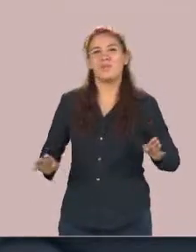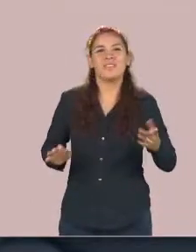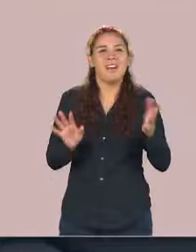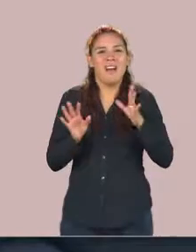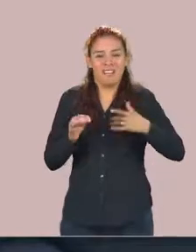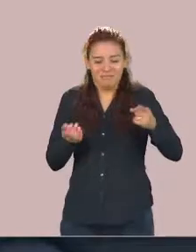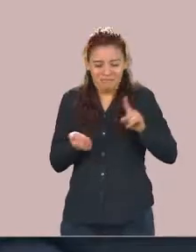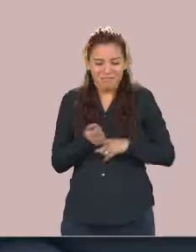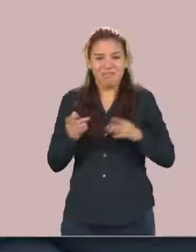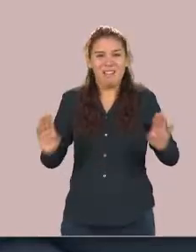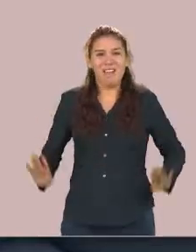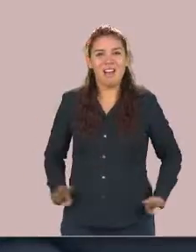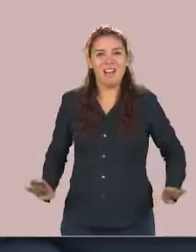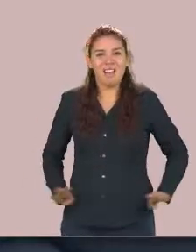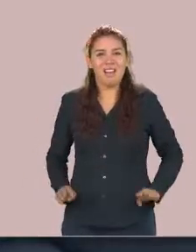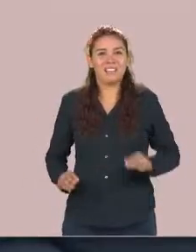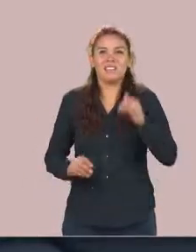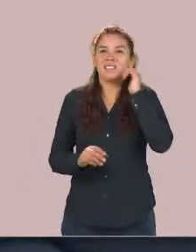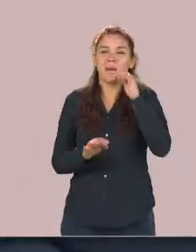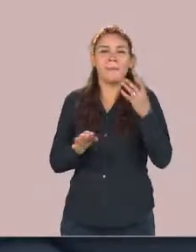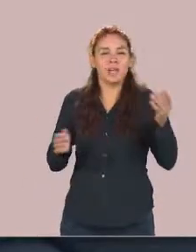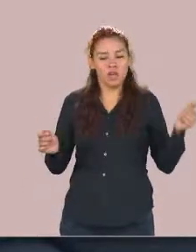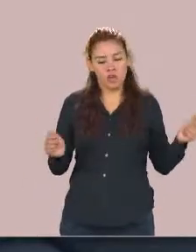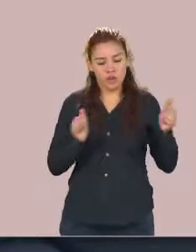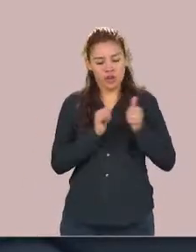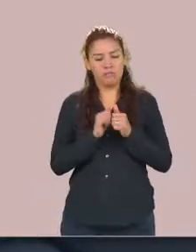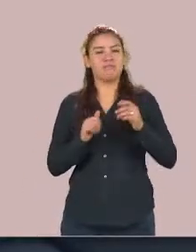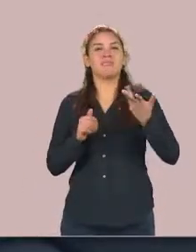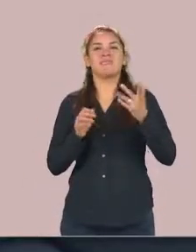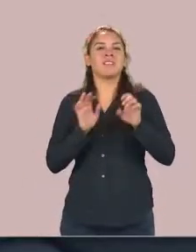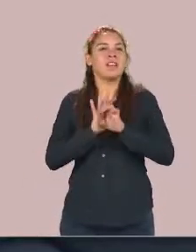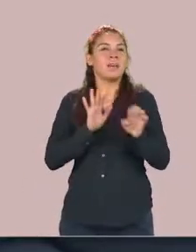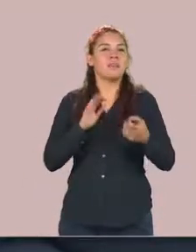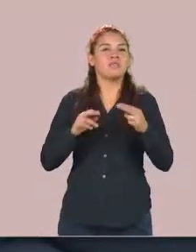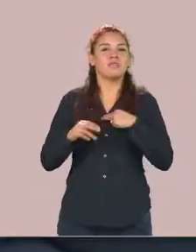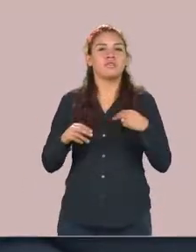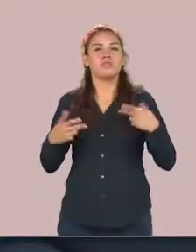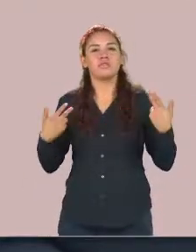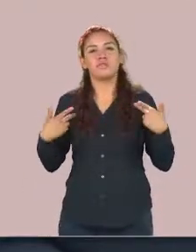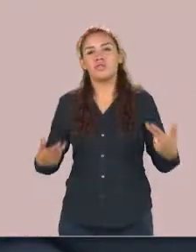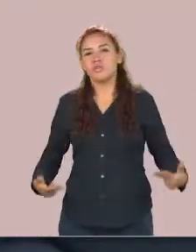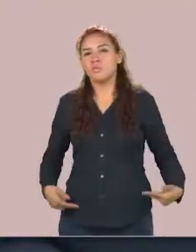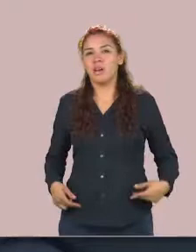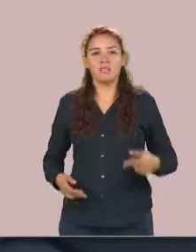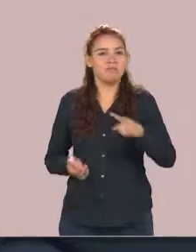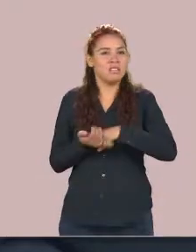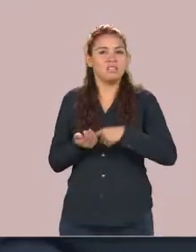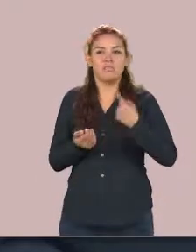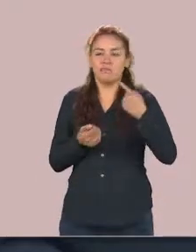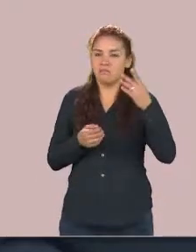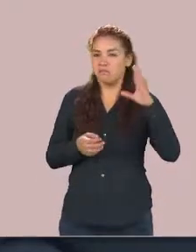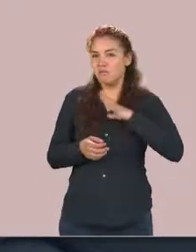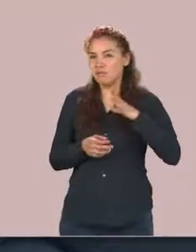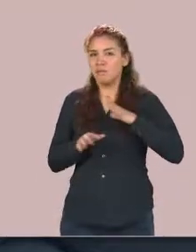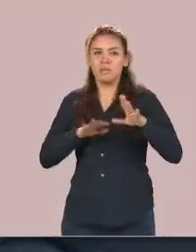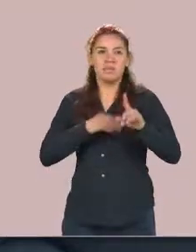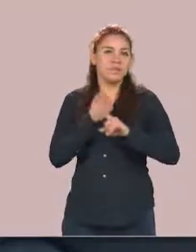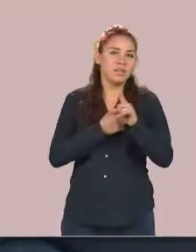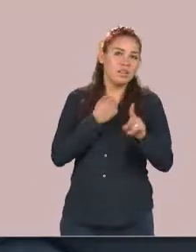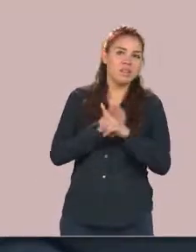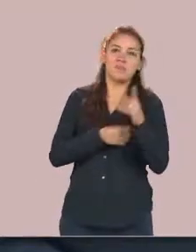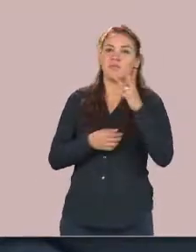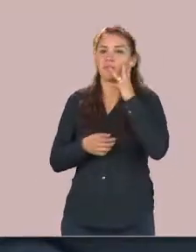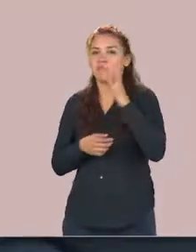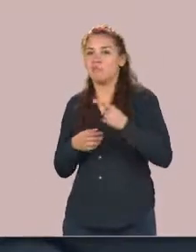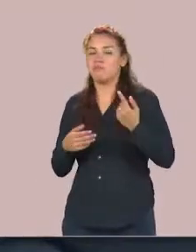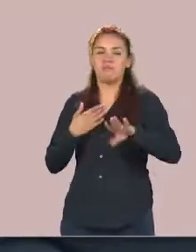enfrentarnos a pérdidas a problemas entonces es tan vieja como la humanidad lo que sucede es que a partir de la década de los 70 del